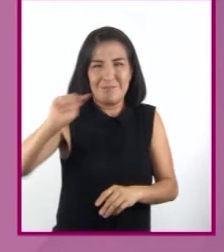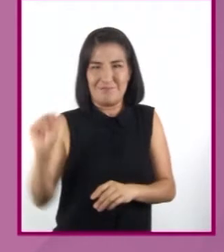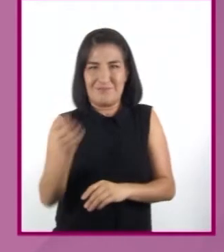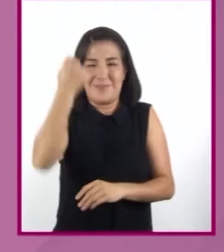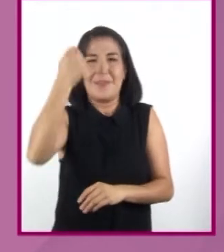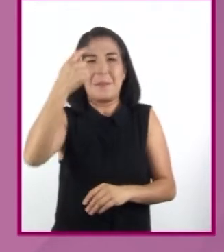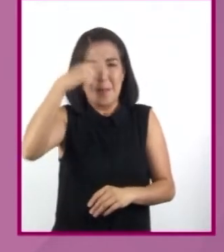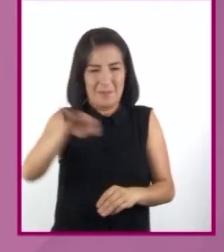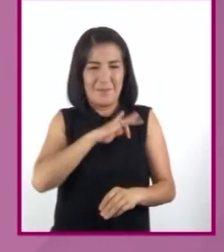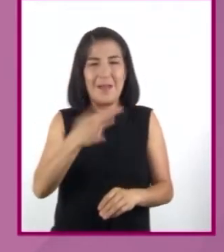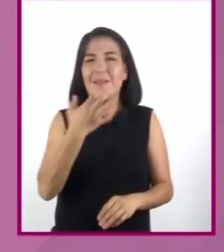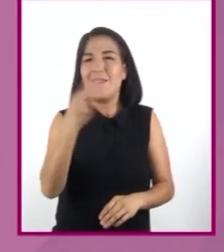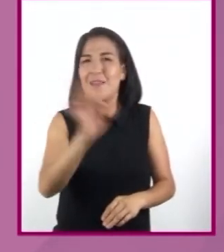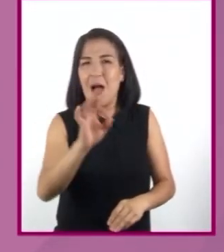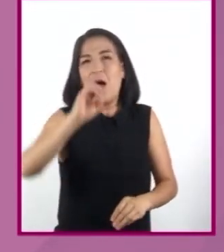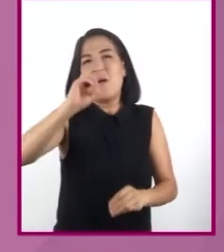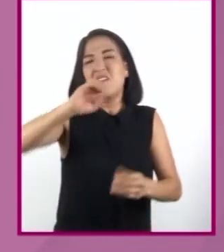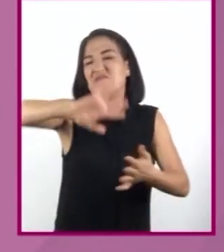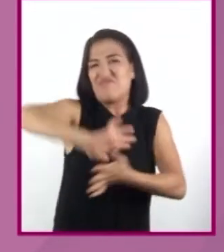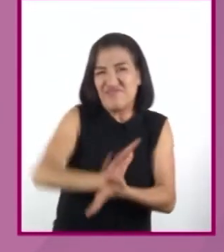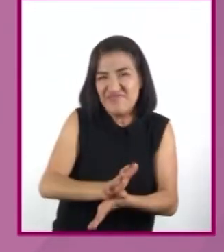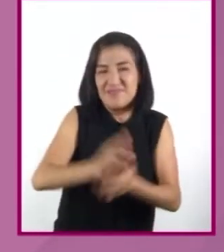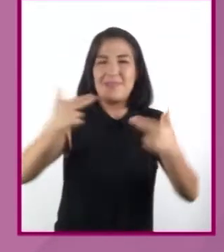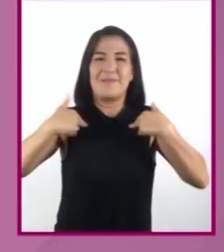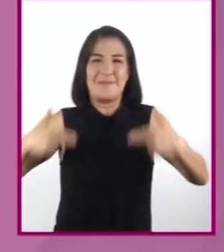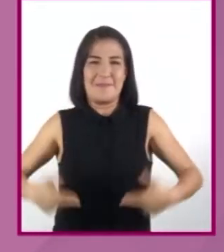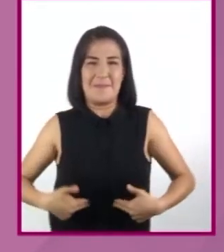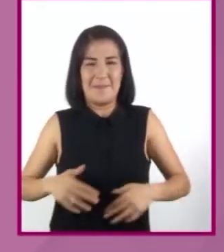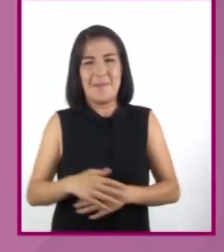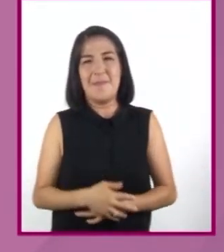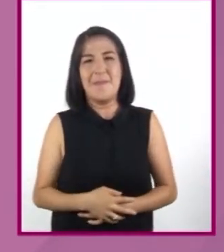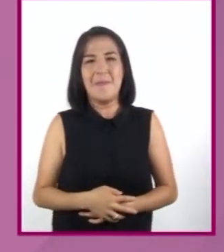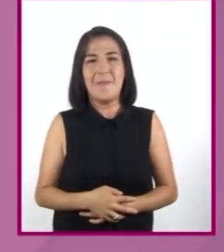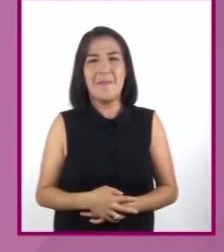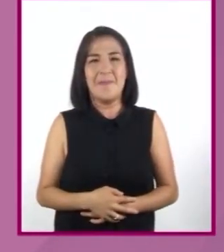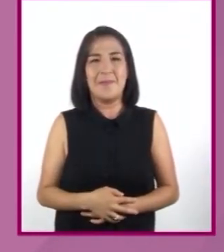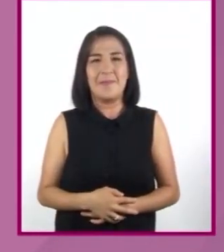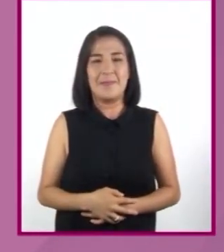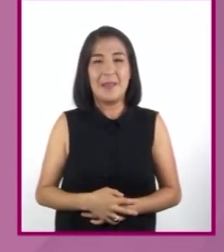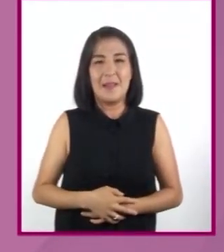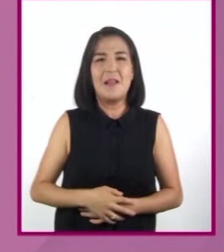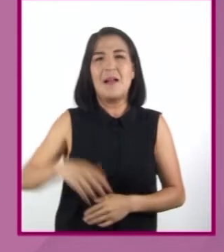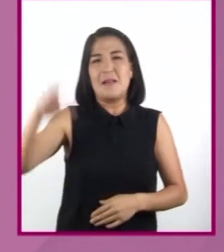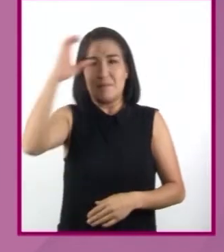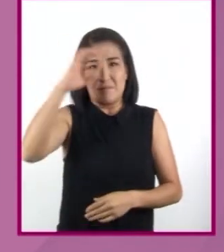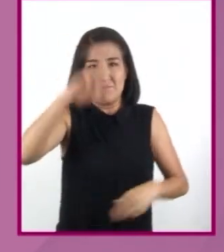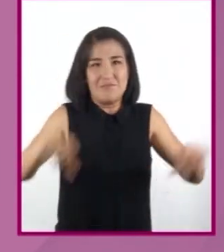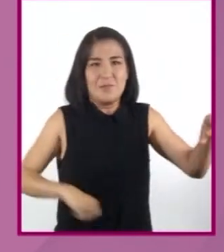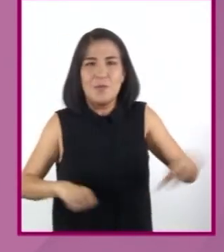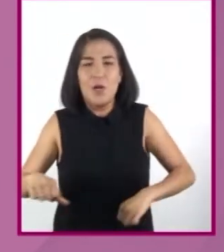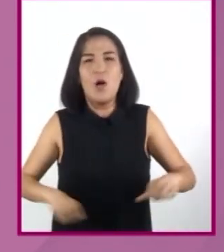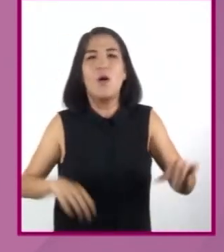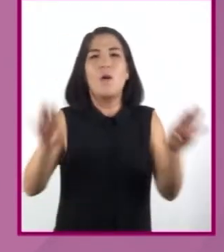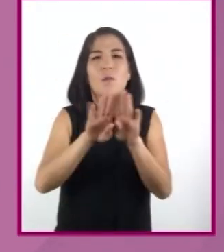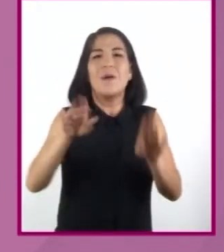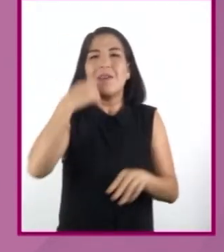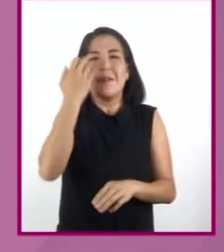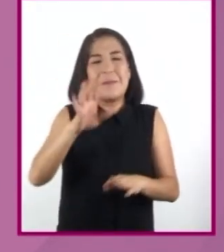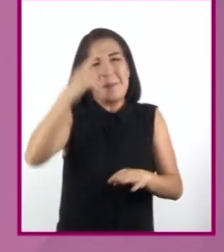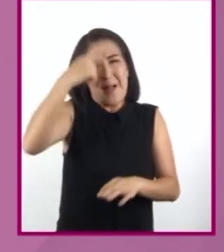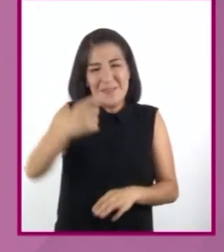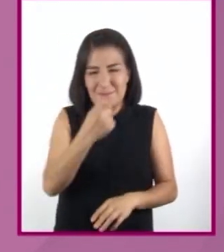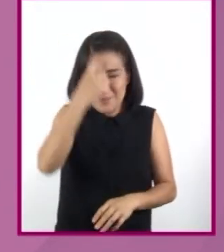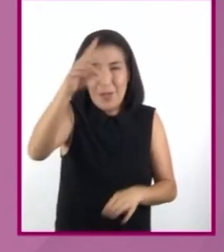dominar o reprimir a la humanidad. La ciencia ficción tiene la capacidad de inspirar